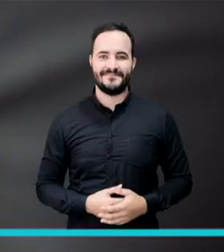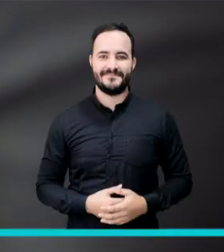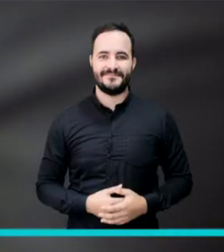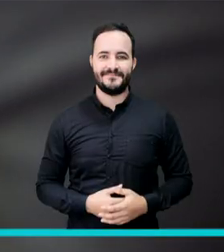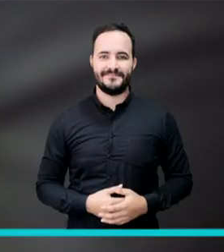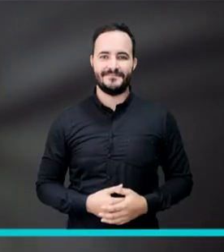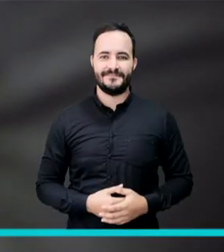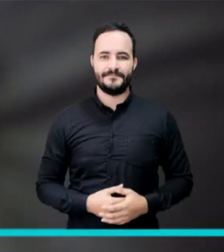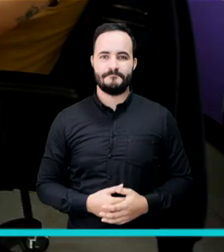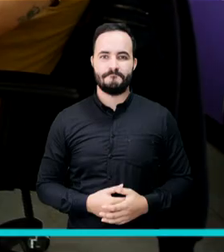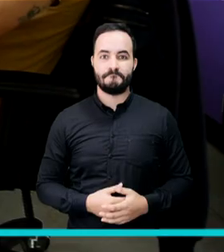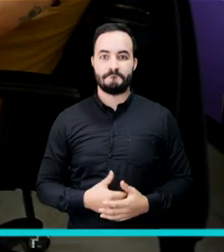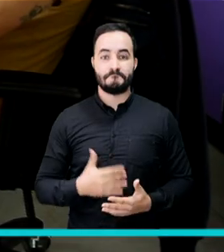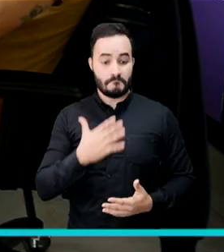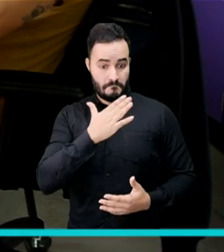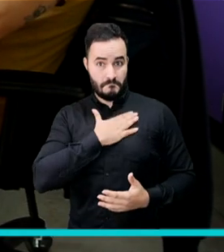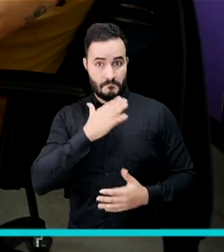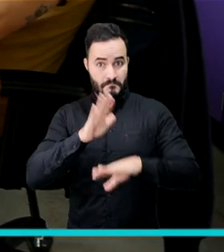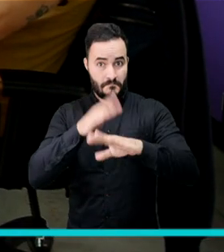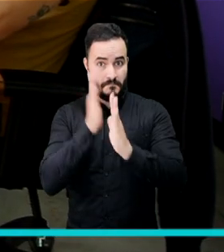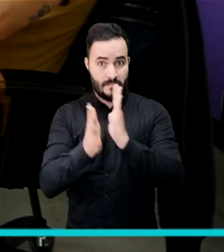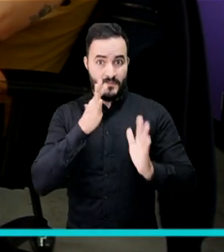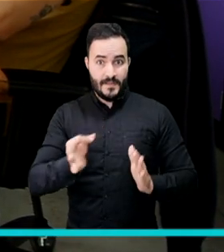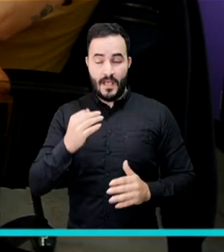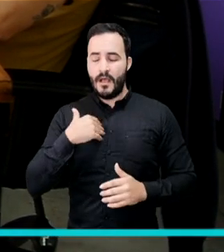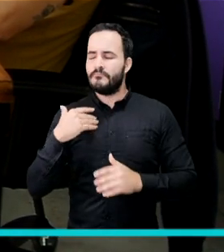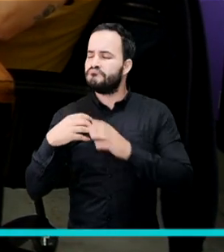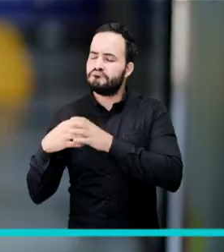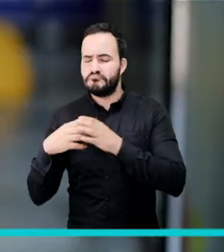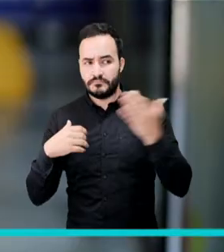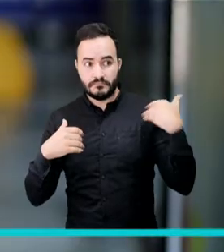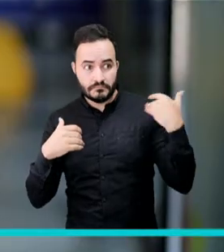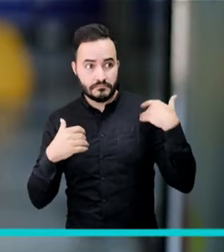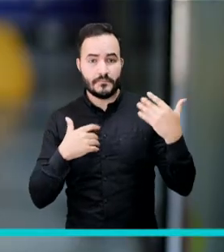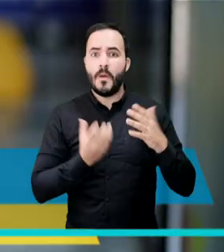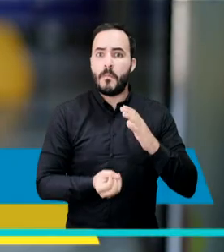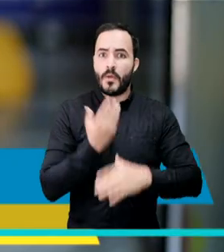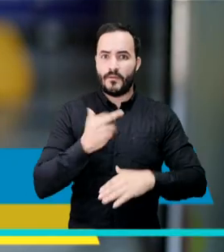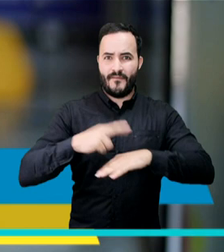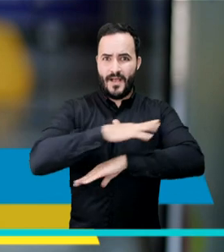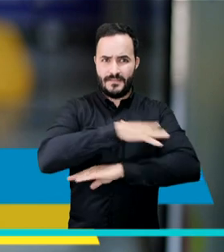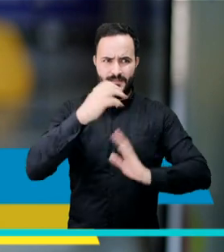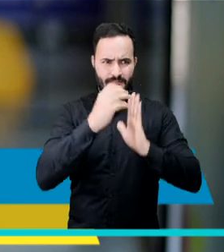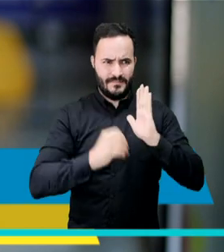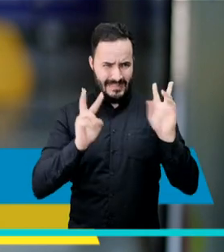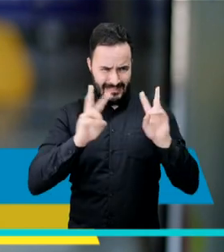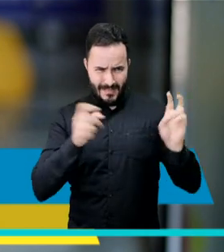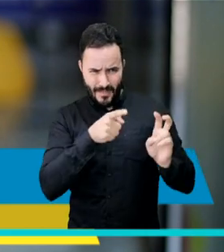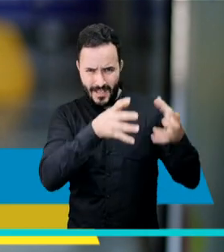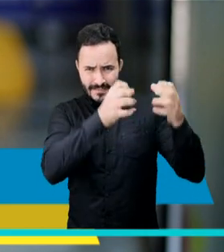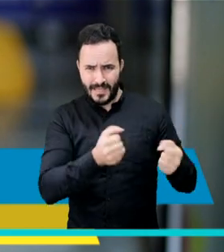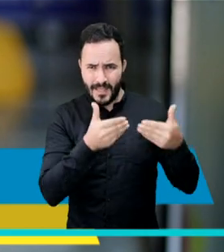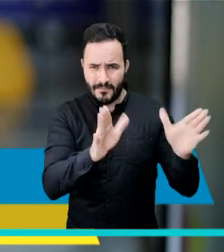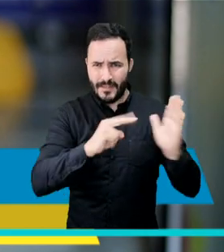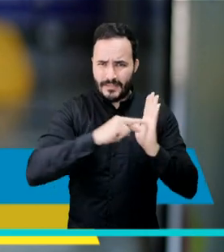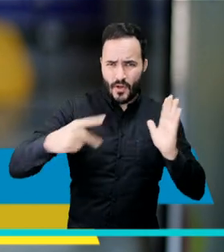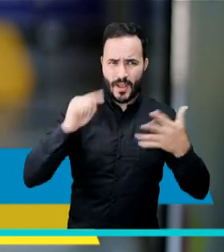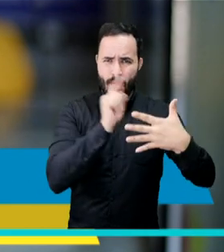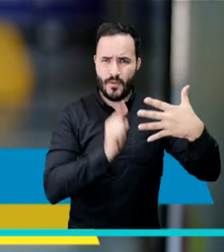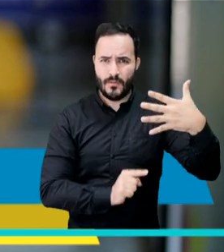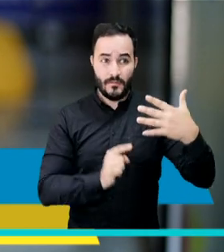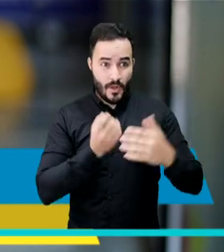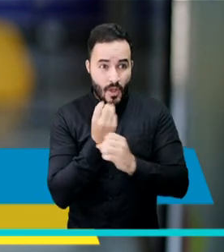Cuando nosotros escuchamos que se iba abrir un centro del Valle del Software en Medellín y particularmente en la Comuna 13,